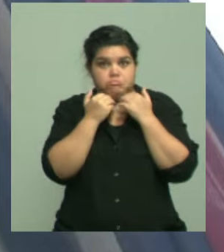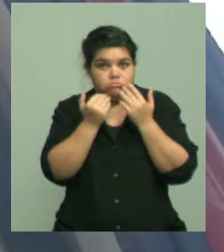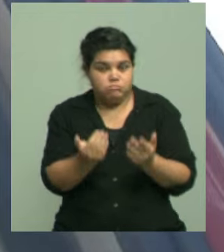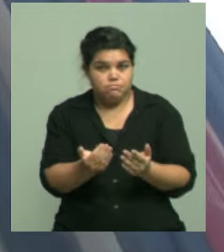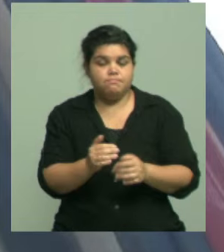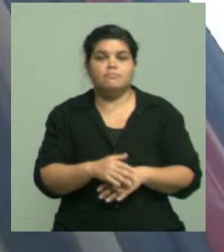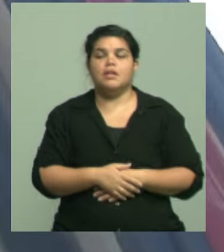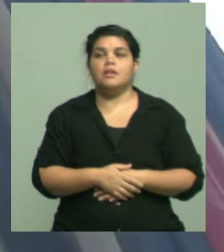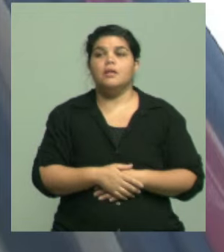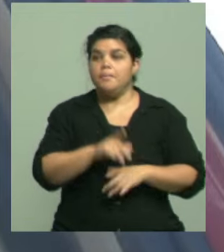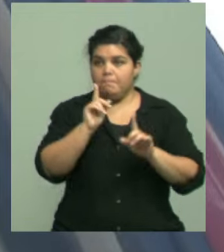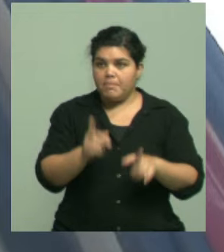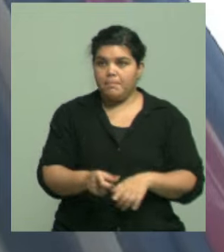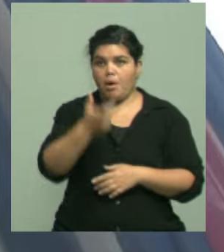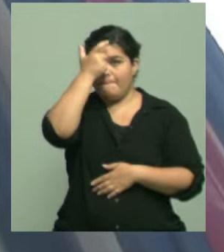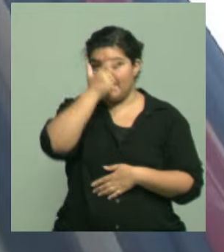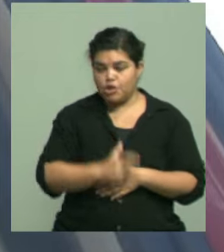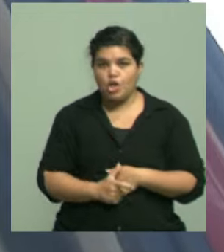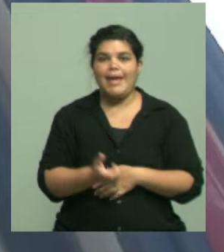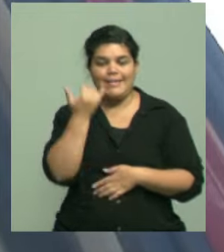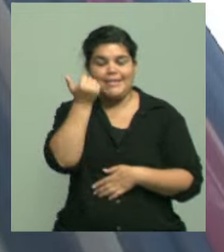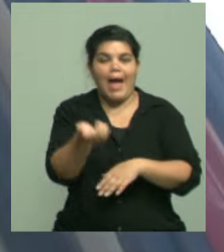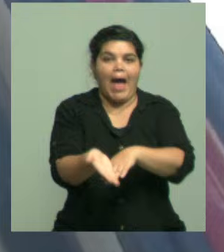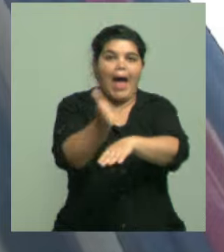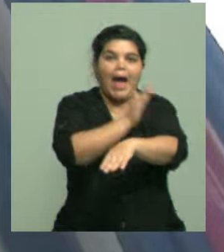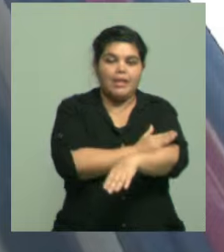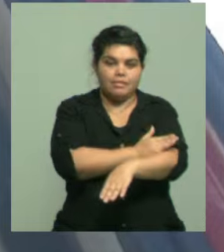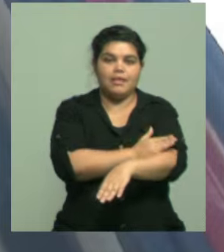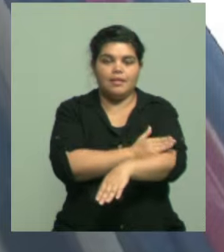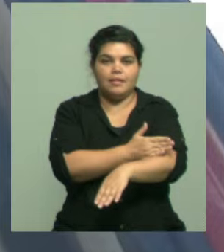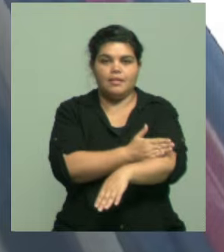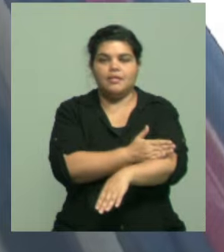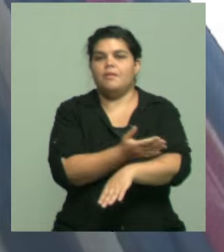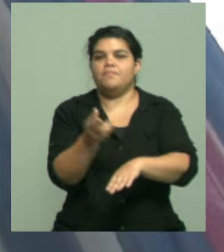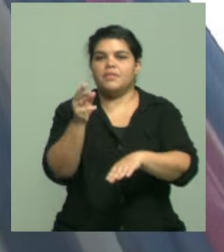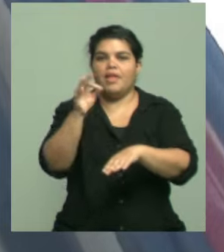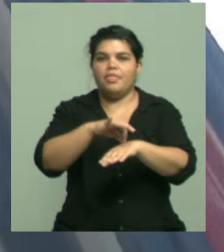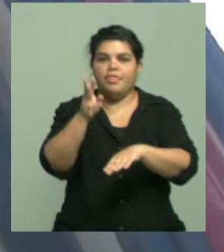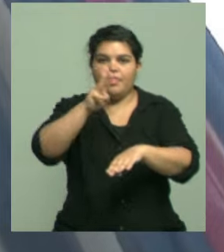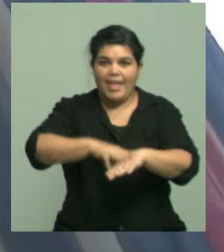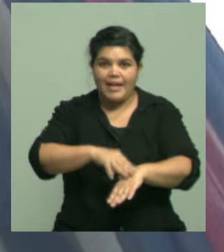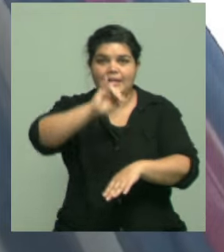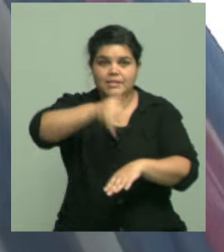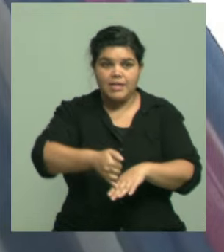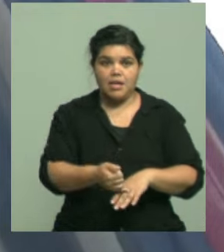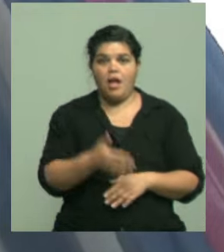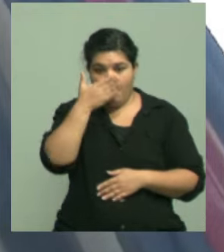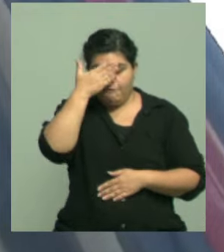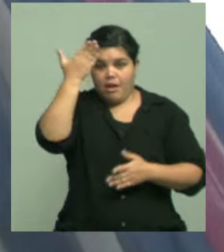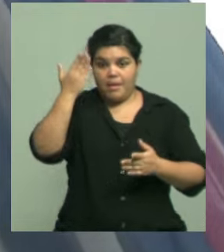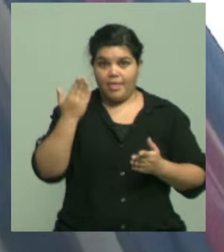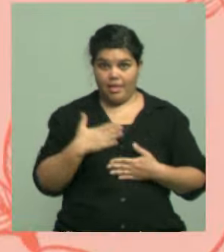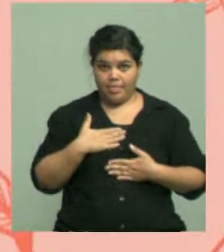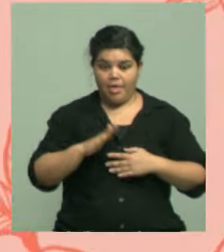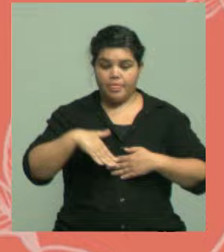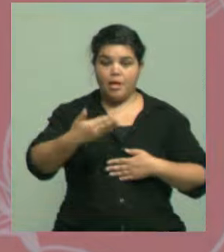persona haya sufrido un cuadro de dengue y desea vacunarse, tiene que hacerlo después de los tres meses de haber sufrido la infección.